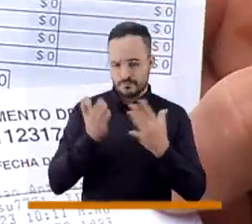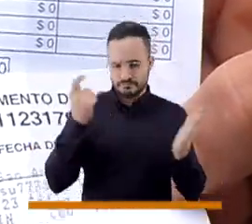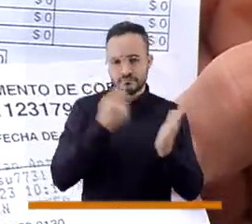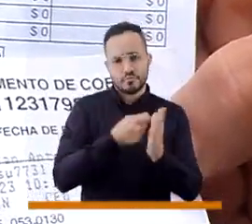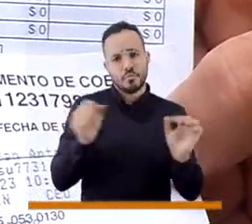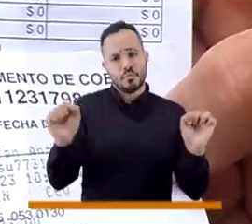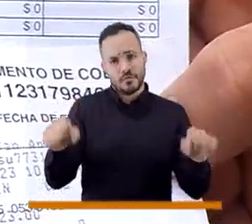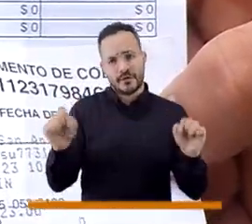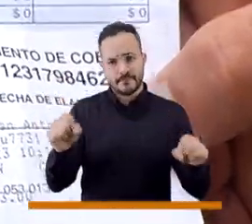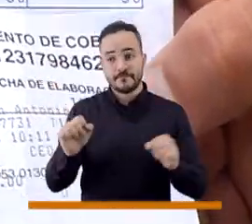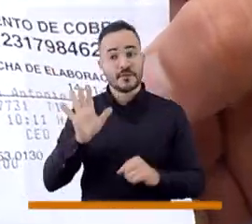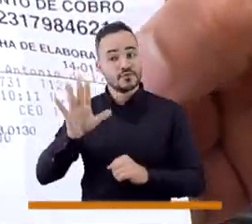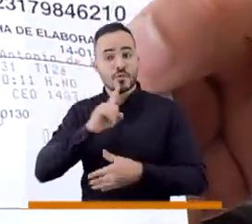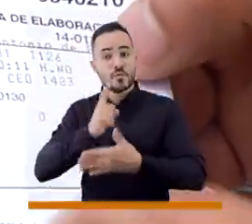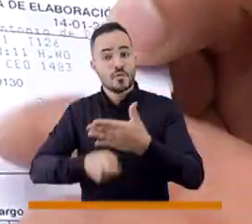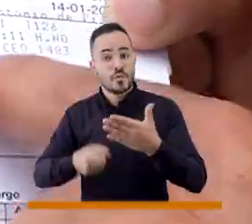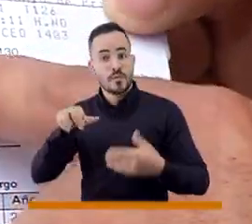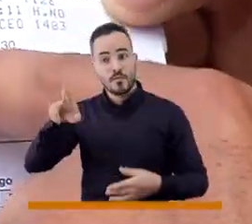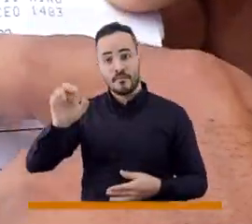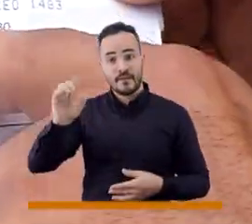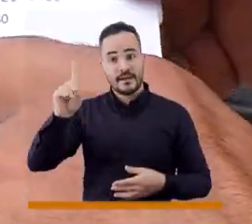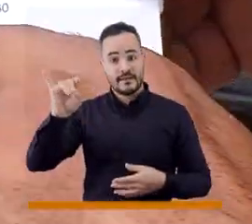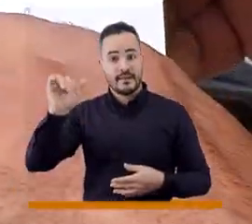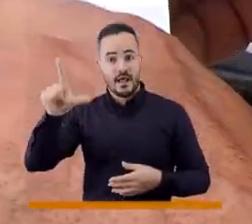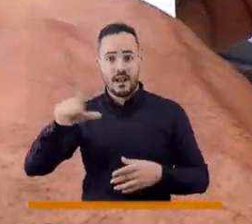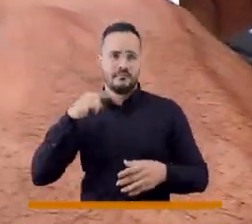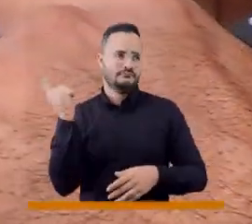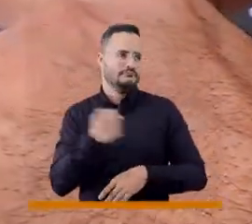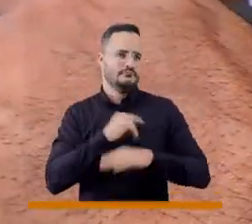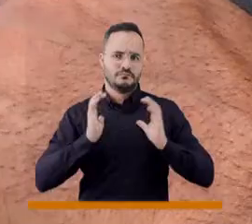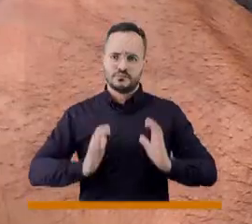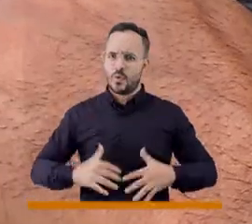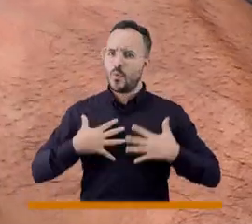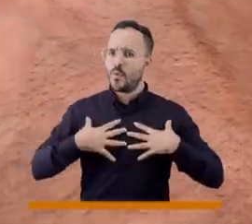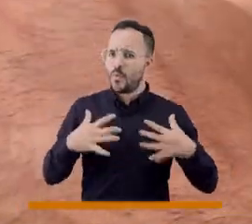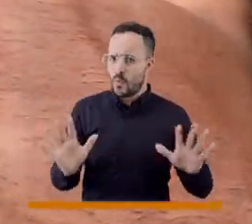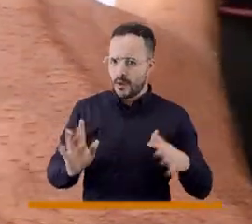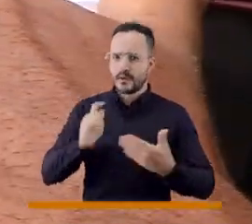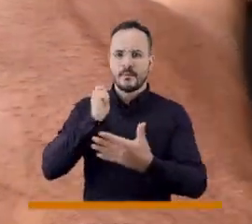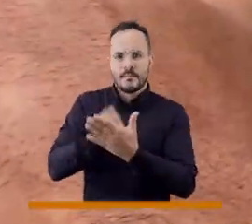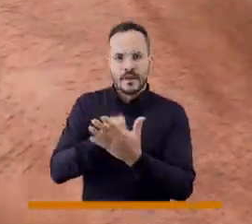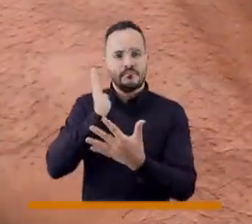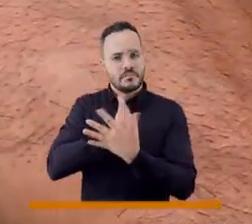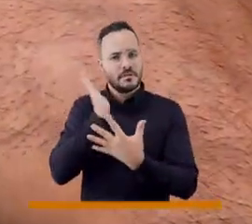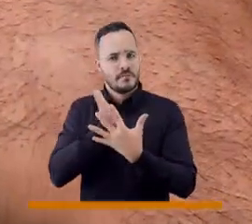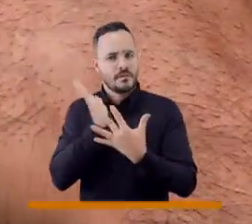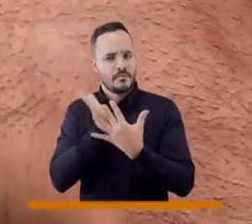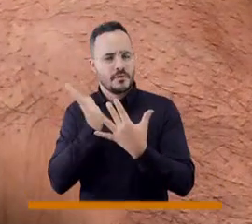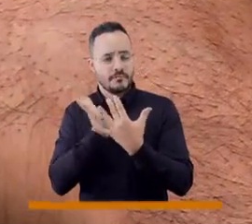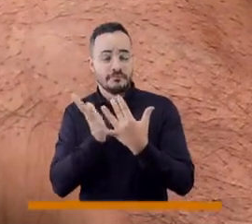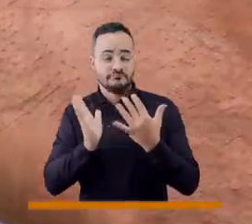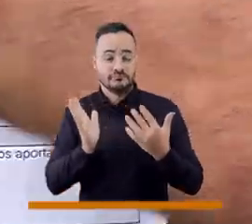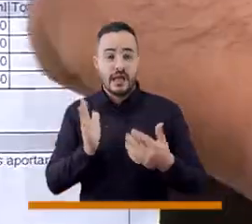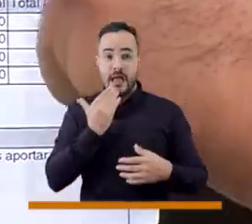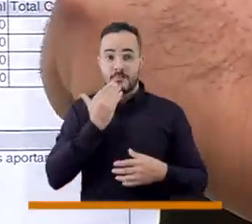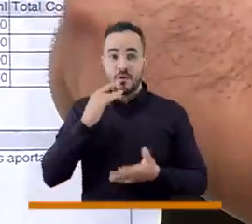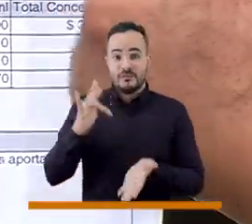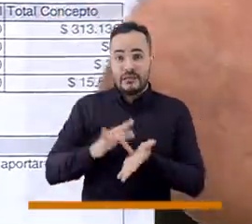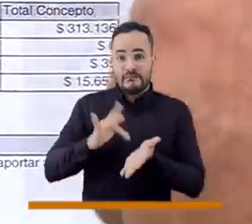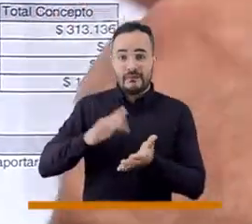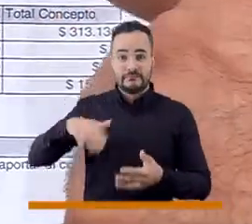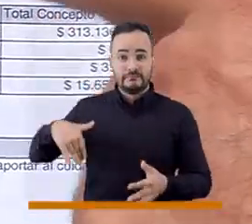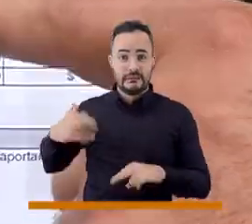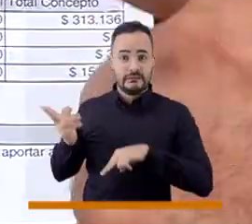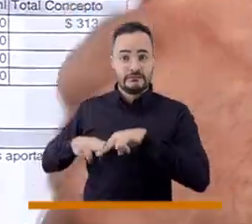hacer del pago a cuotas de los impuestos prediales. Eso sí lo puede hacer cualquier ciudadano, inclusive que está en